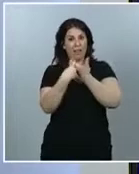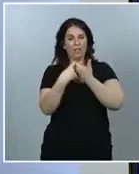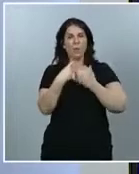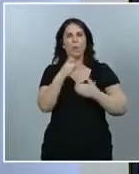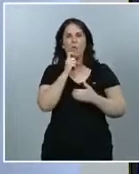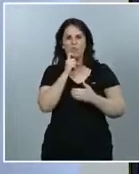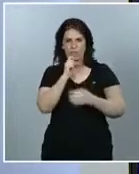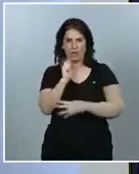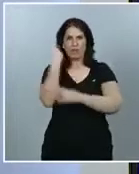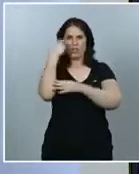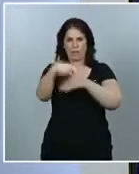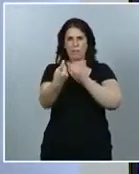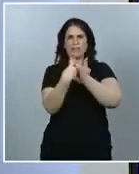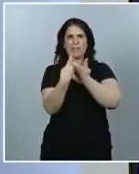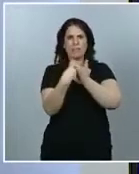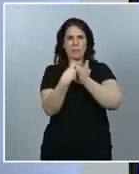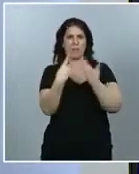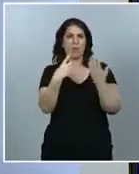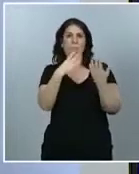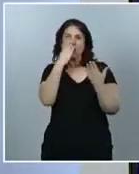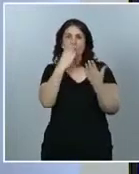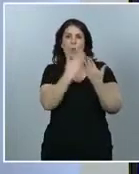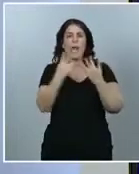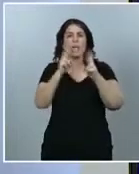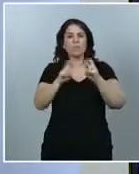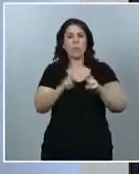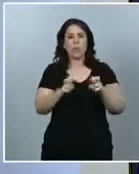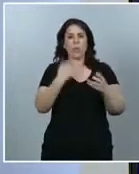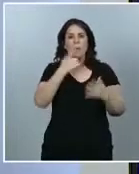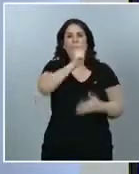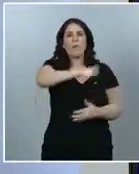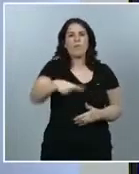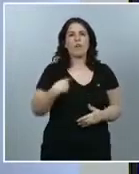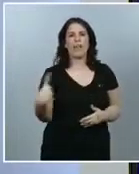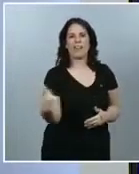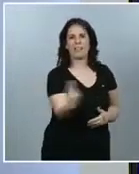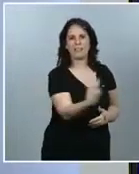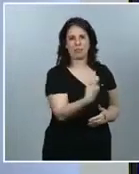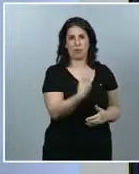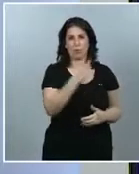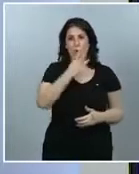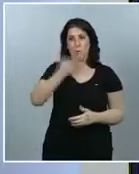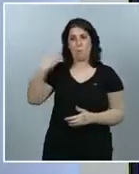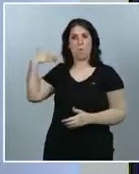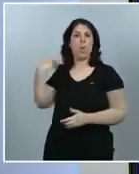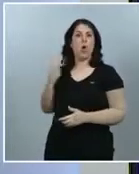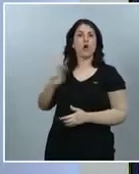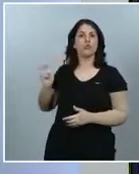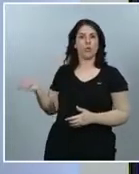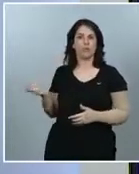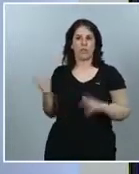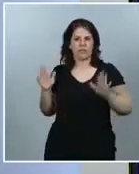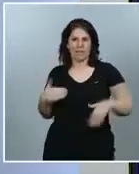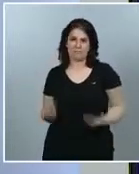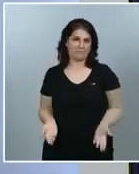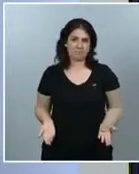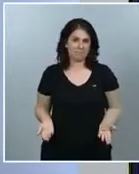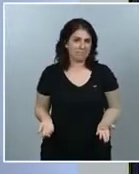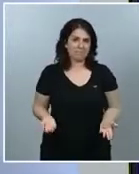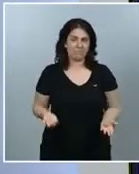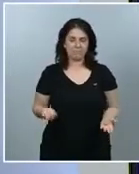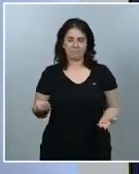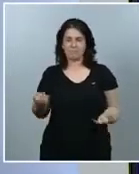estudio de base poblacional. Otros estudios que hemos hecho en otros ámbitos no nos permitían llegar a estas